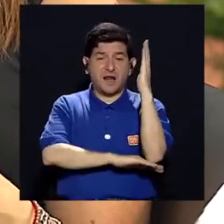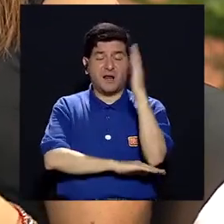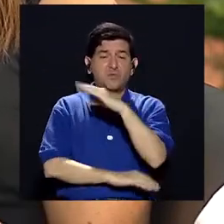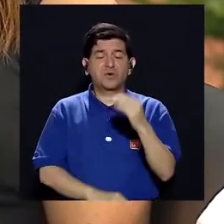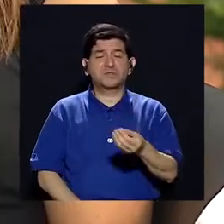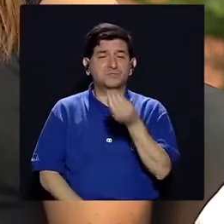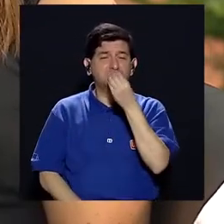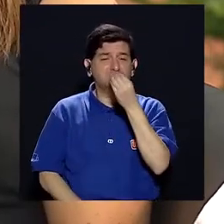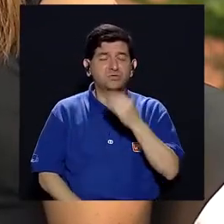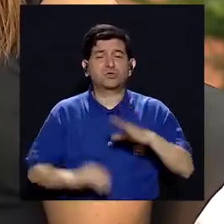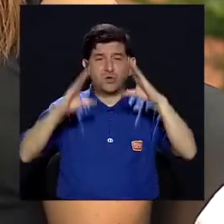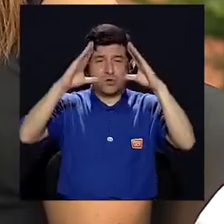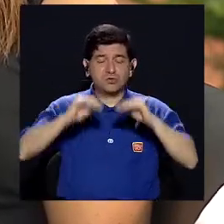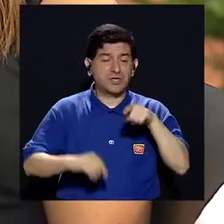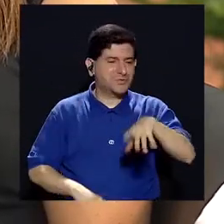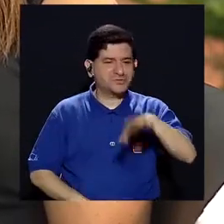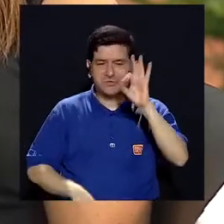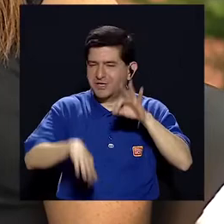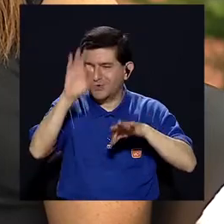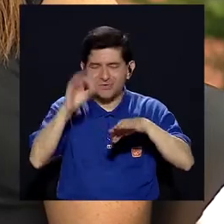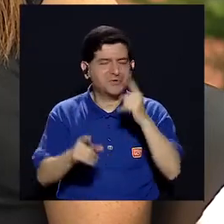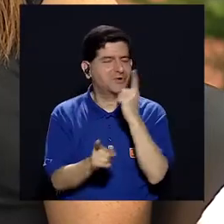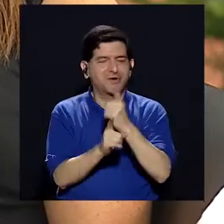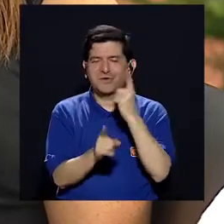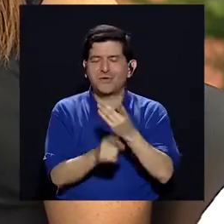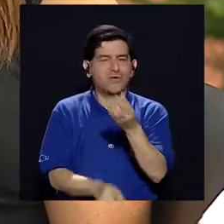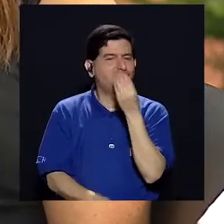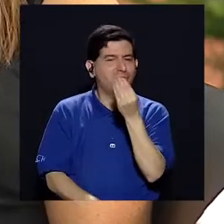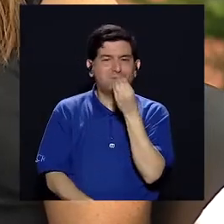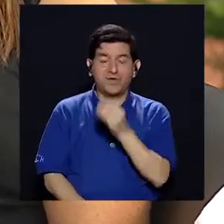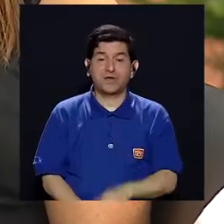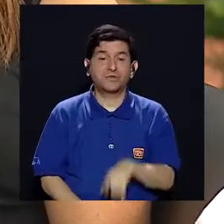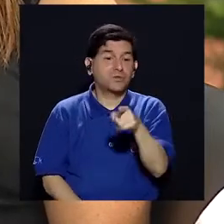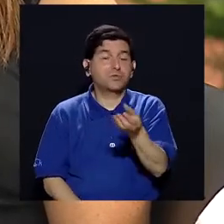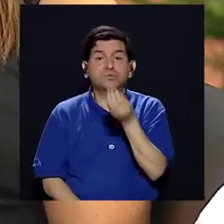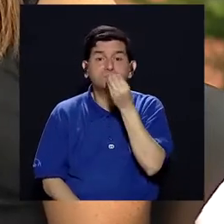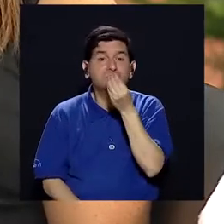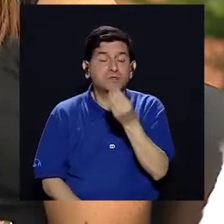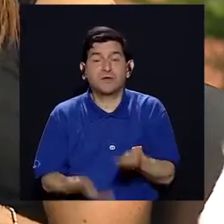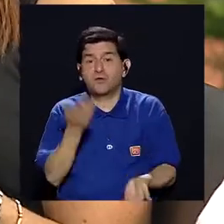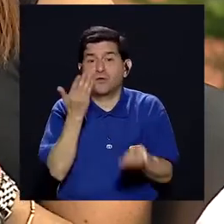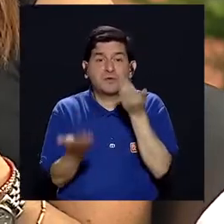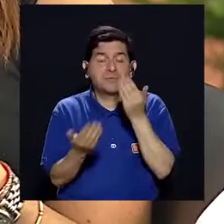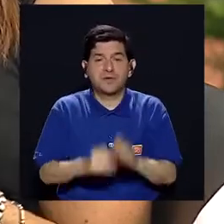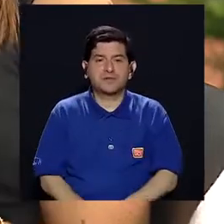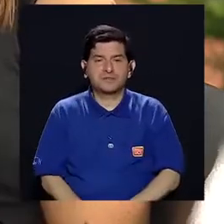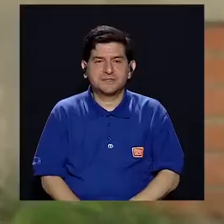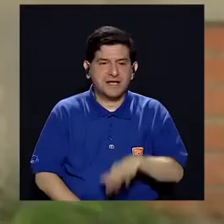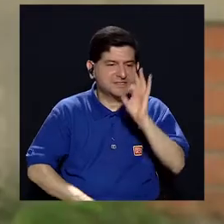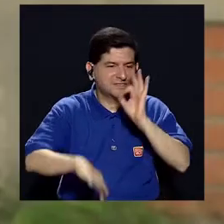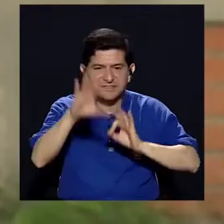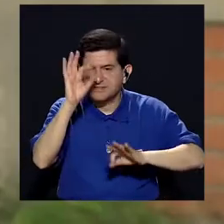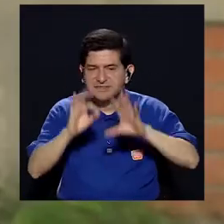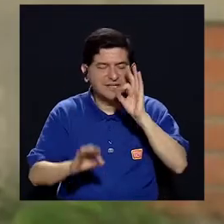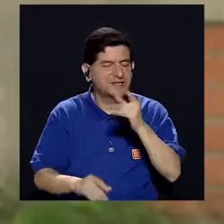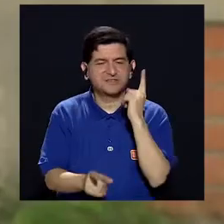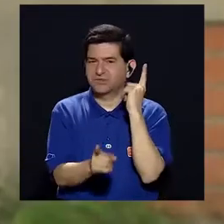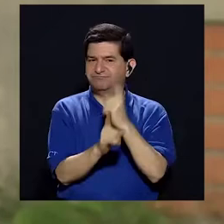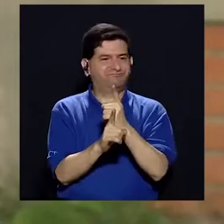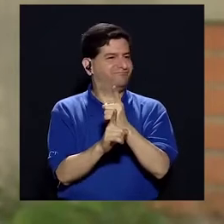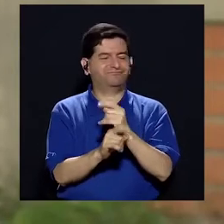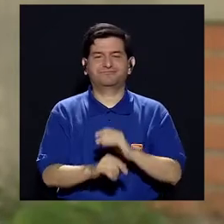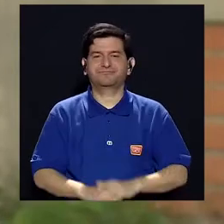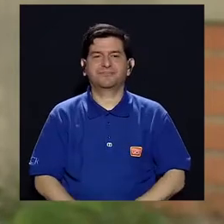va a ser con tanta hambre que usted mentira que va a escoger los alimentos que son adecuados, los saludables, usted va a comer... Si, se vuelve poco selectivo.